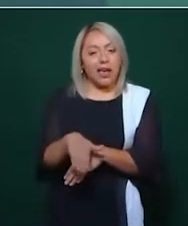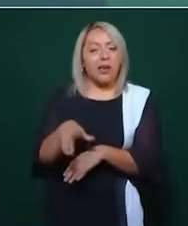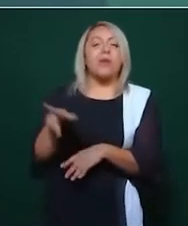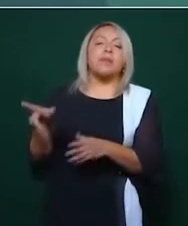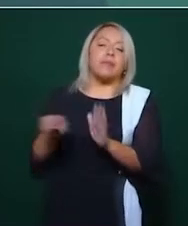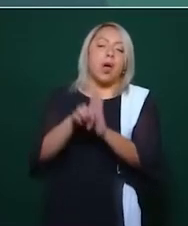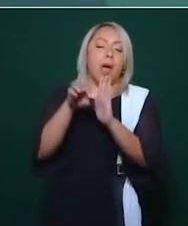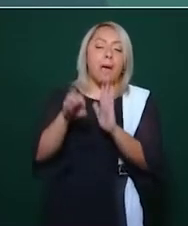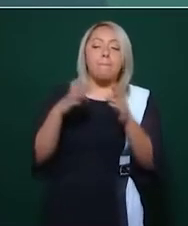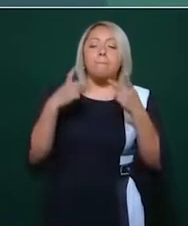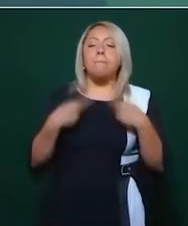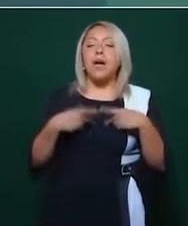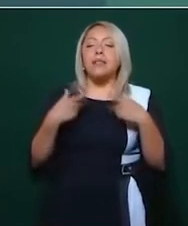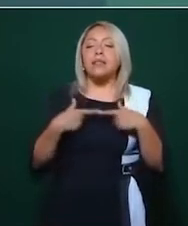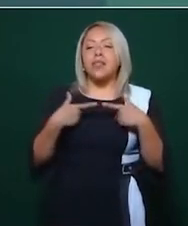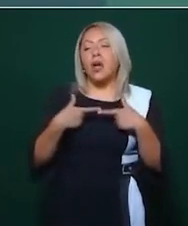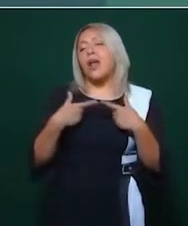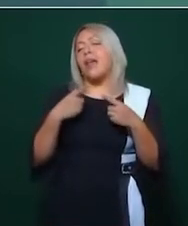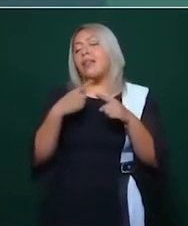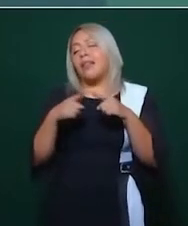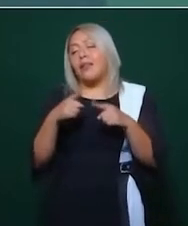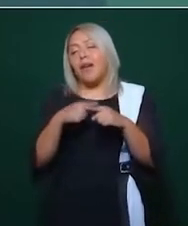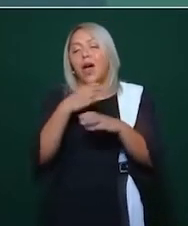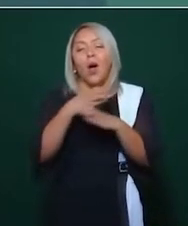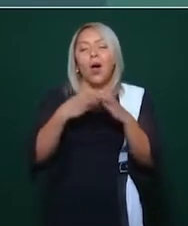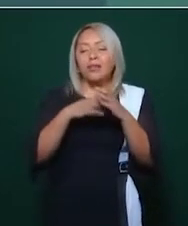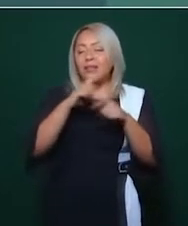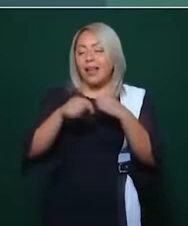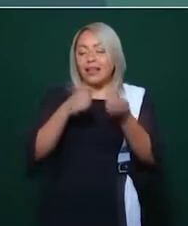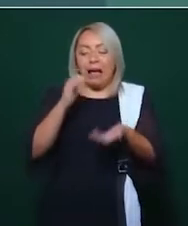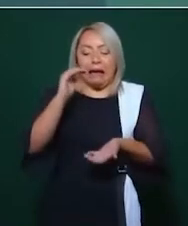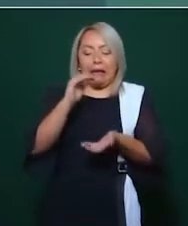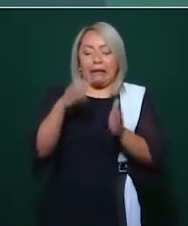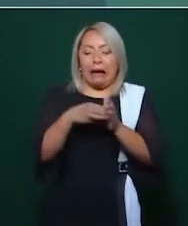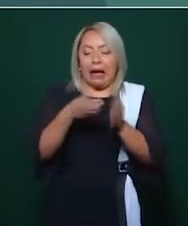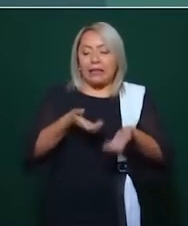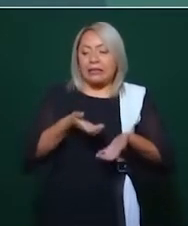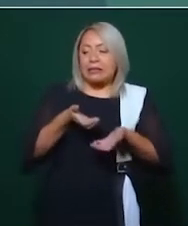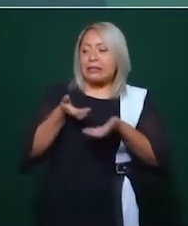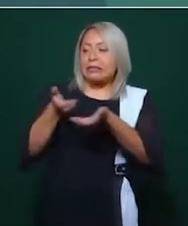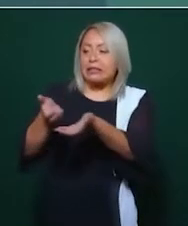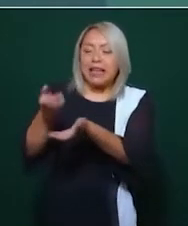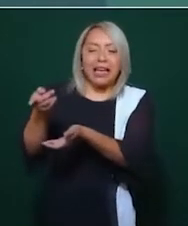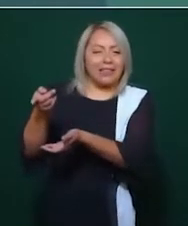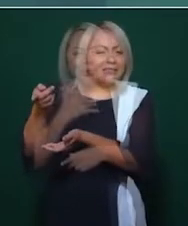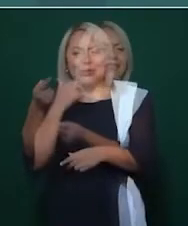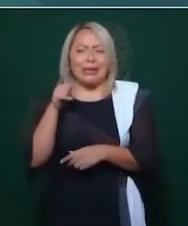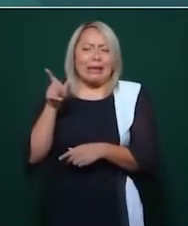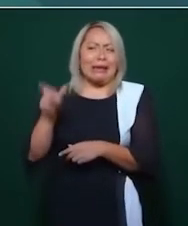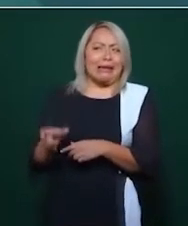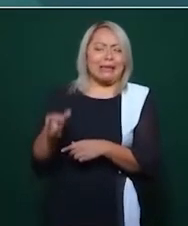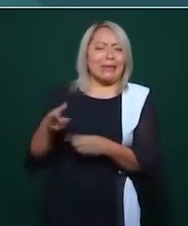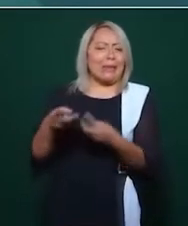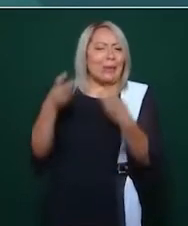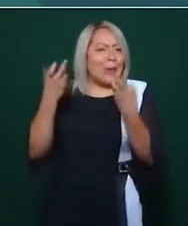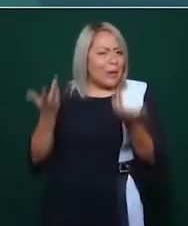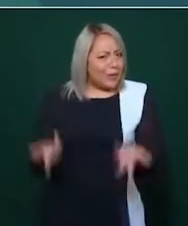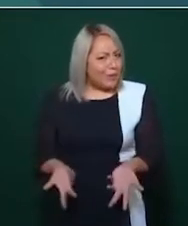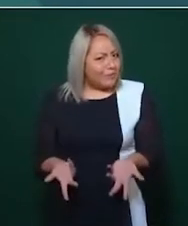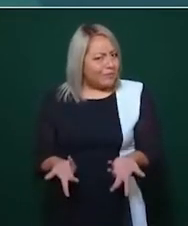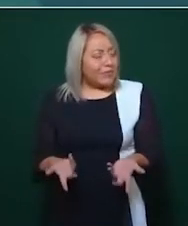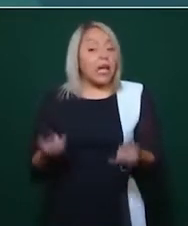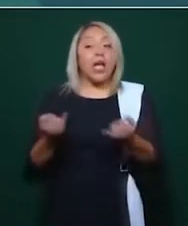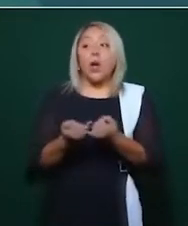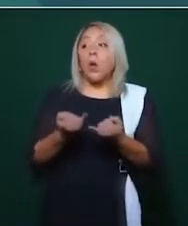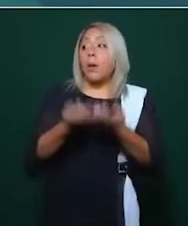corrupto, ese va a llegar a robar, que reparte